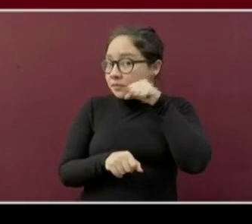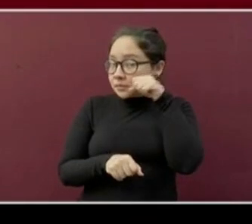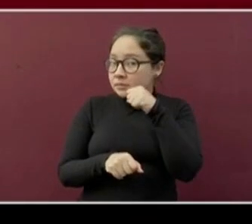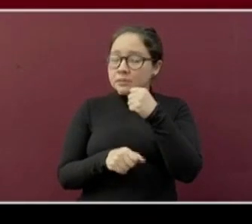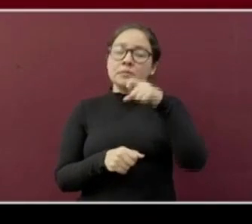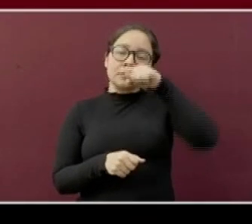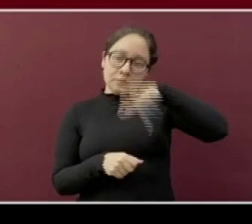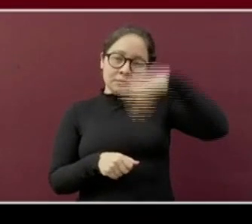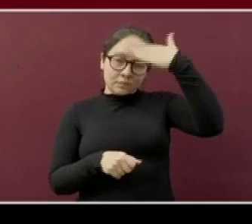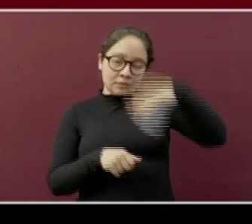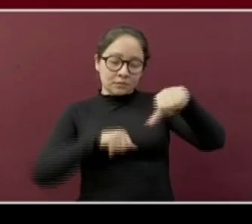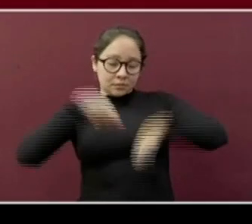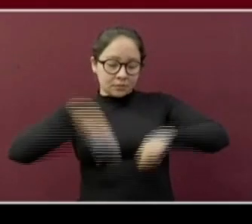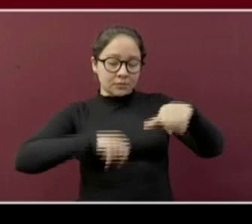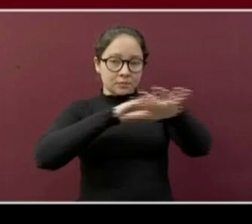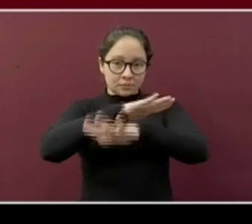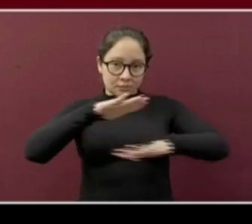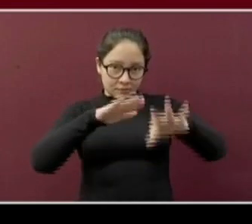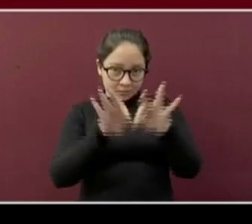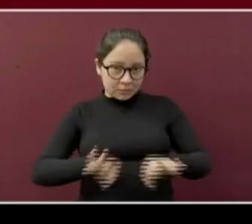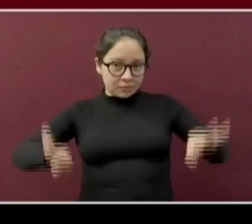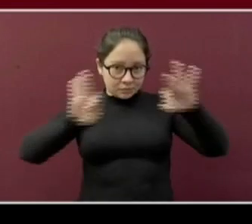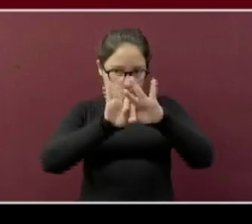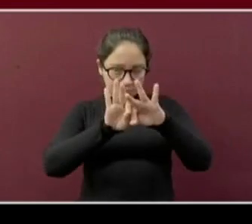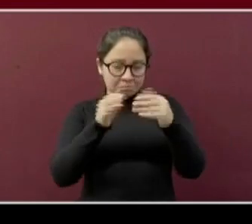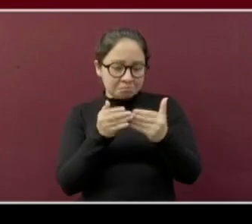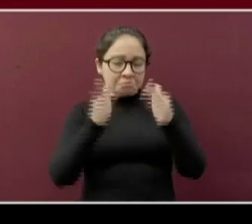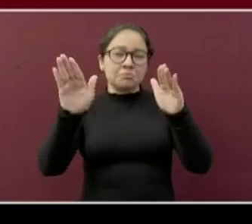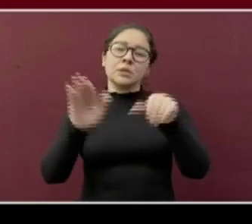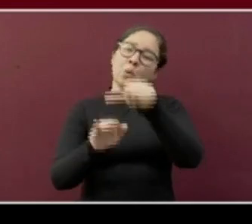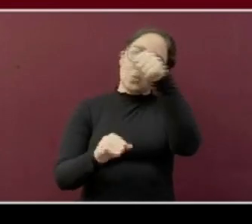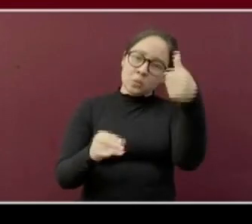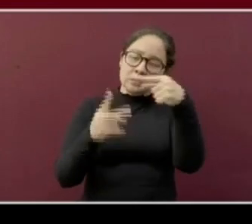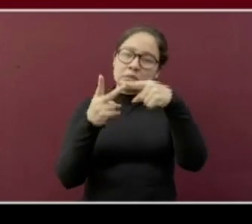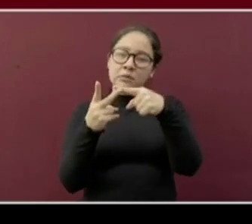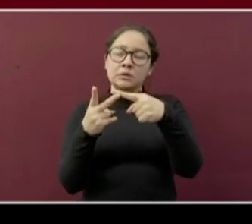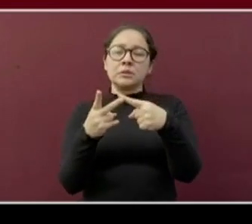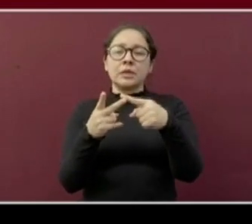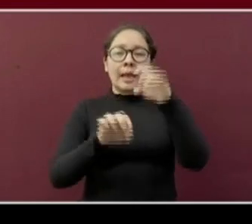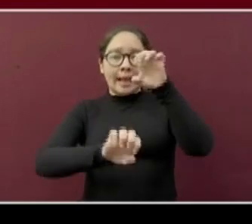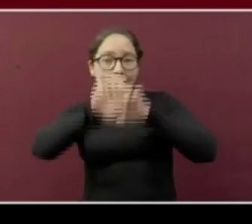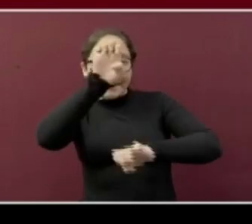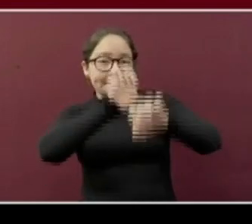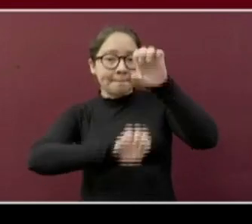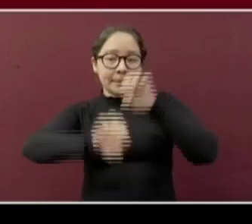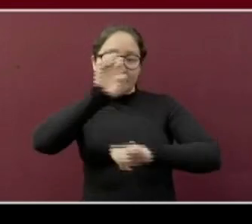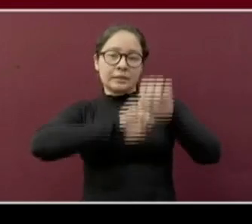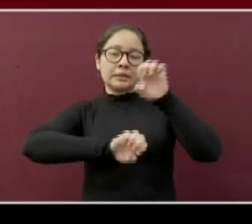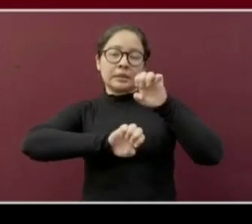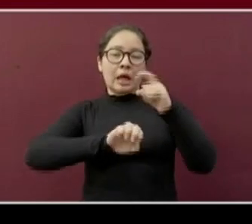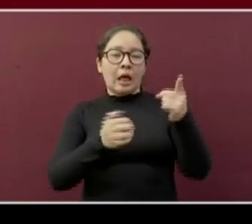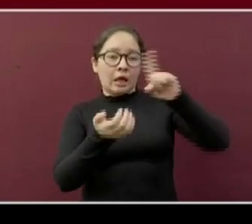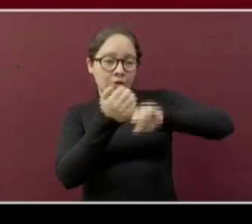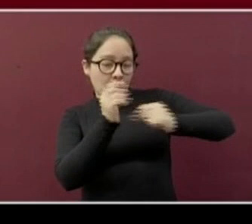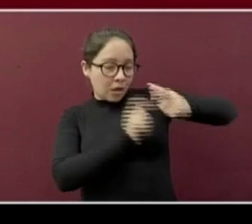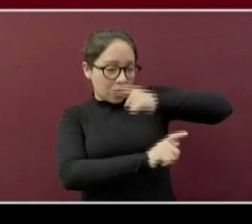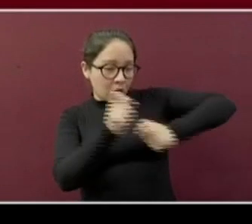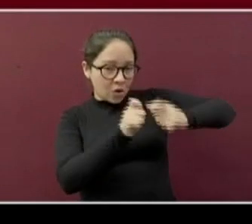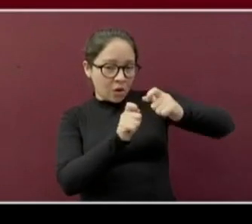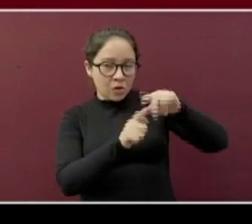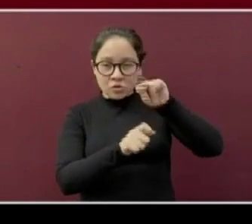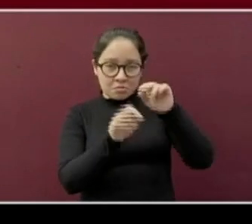de las actividades económicas esenciales, se permite que las empresas de las actividades económicas no